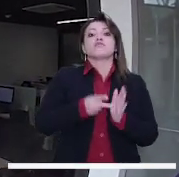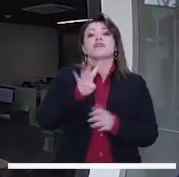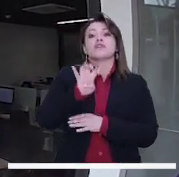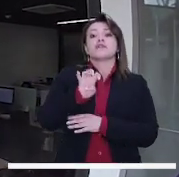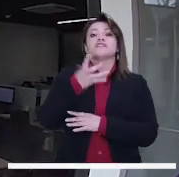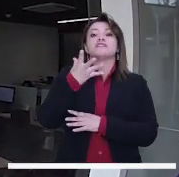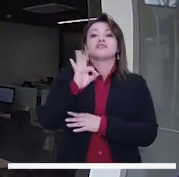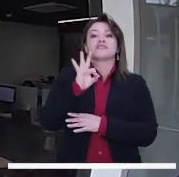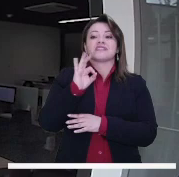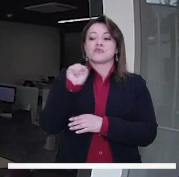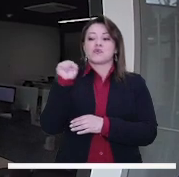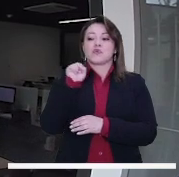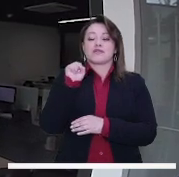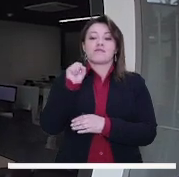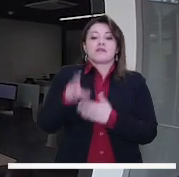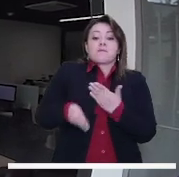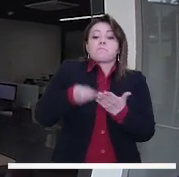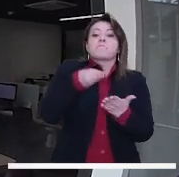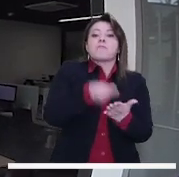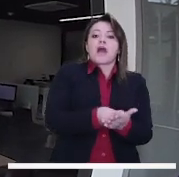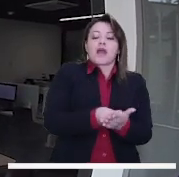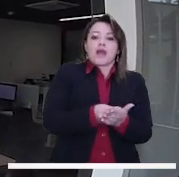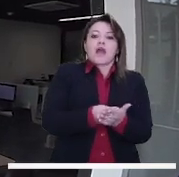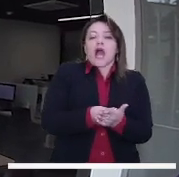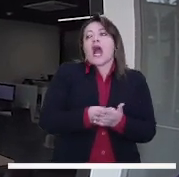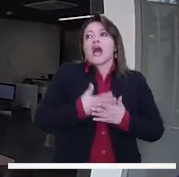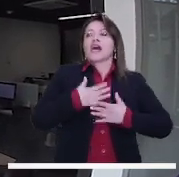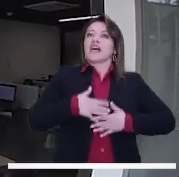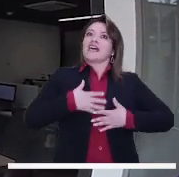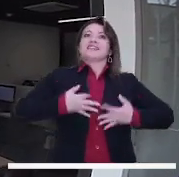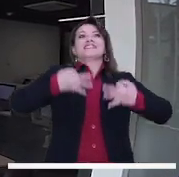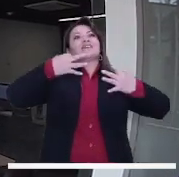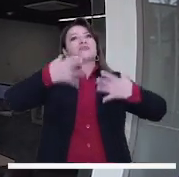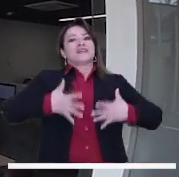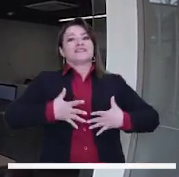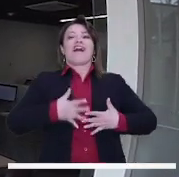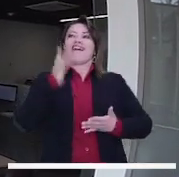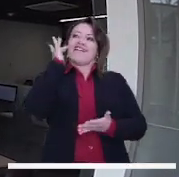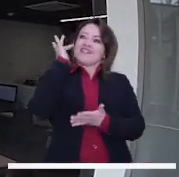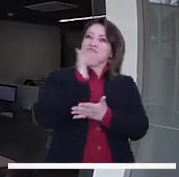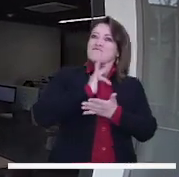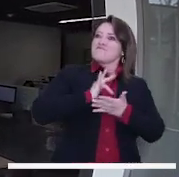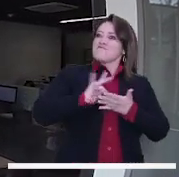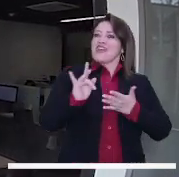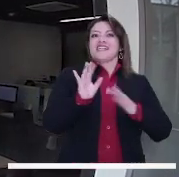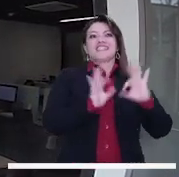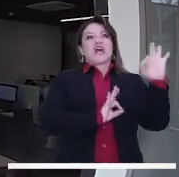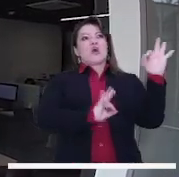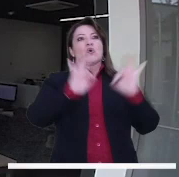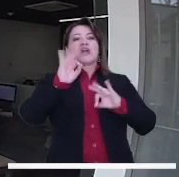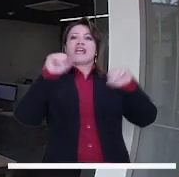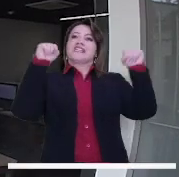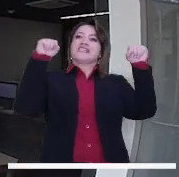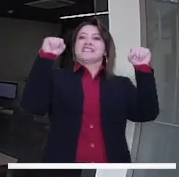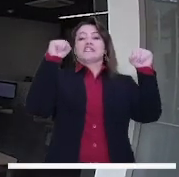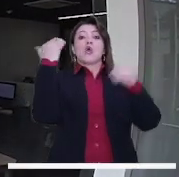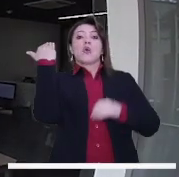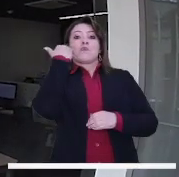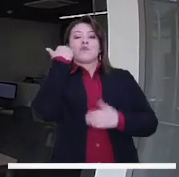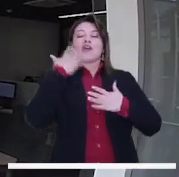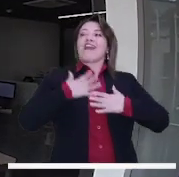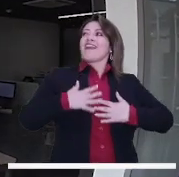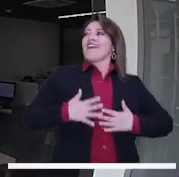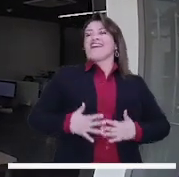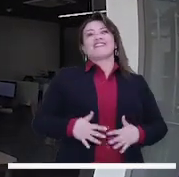.950 pesos, lo único que espera es que tenga seguridad, que tenga limpieza, que tenga organización, que las